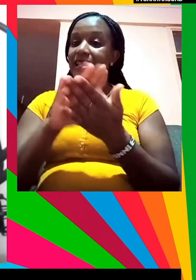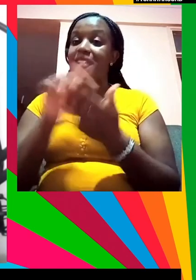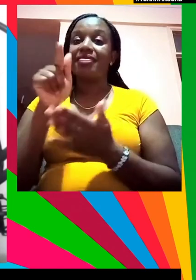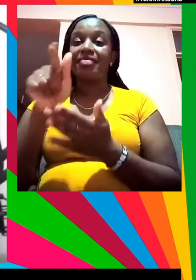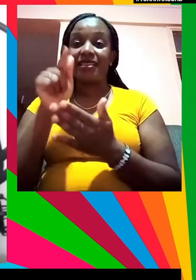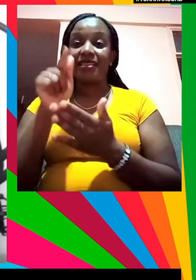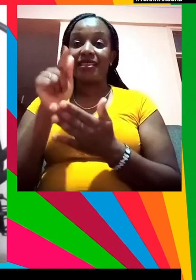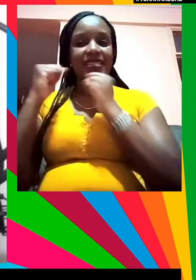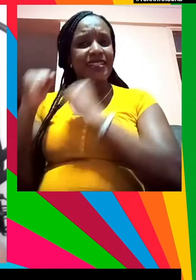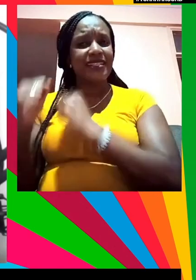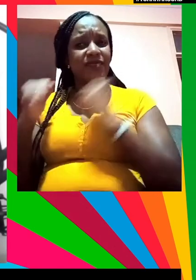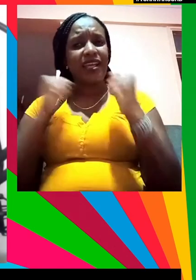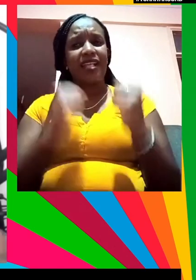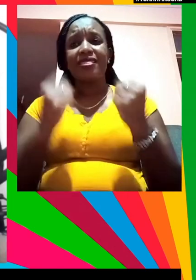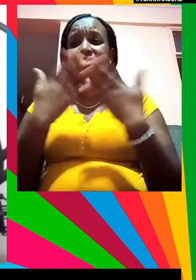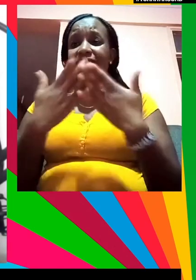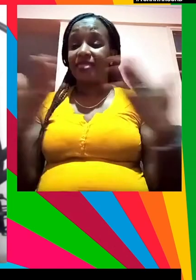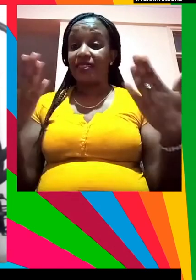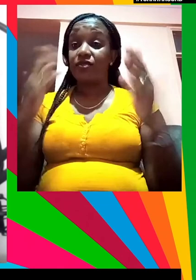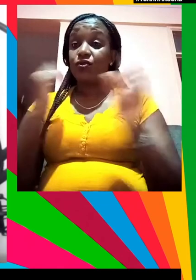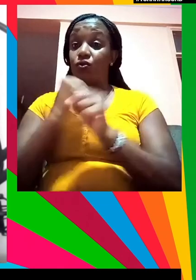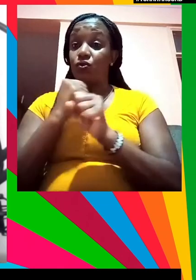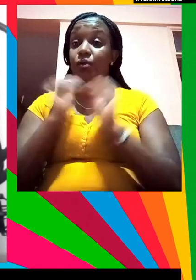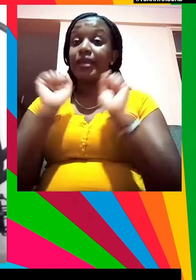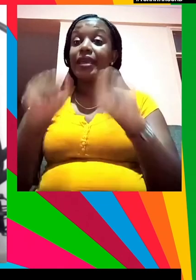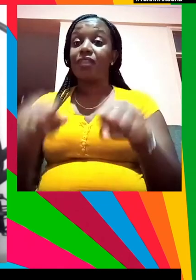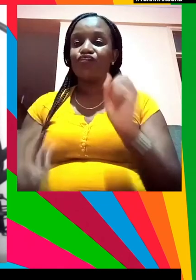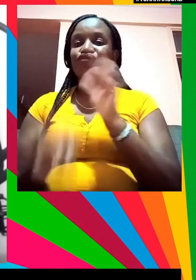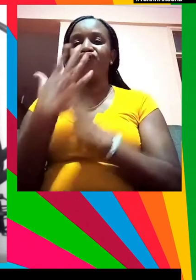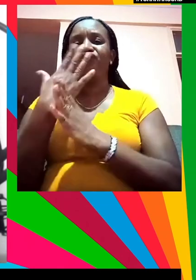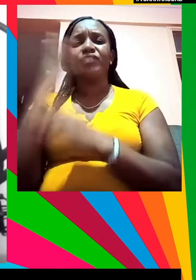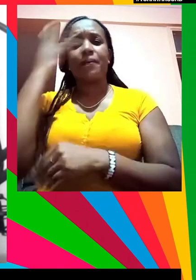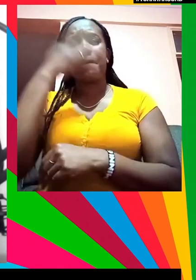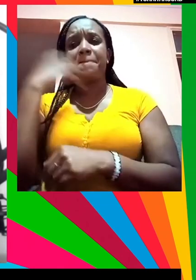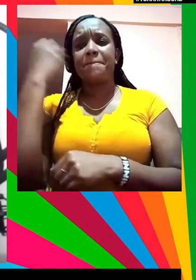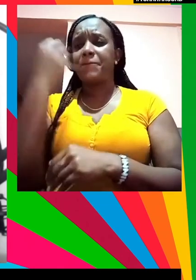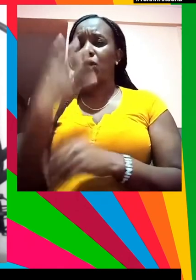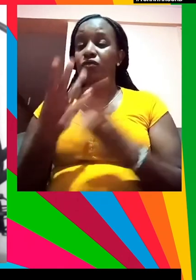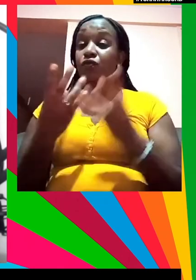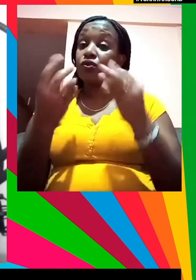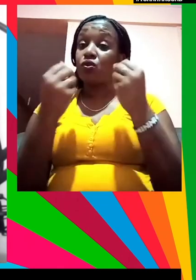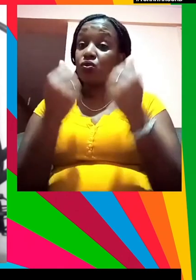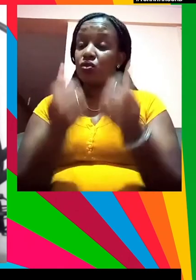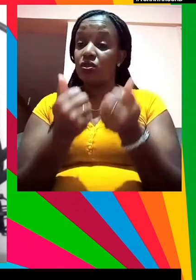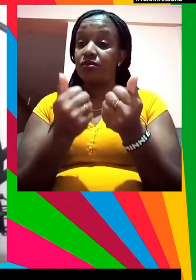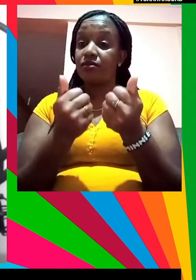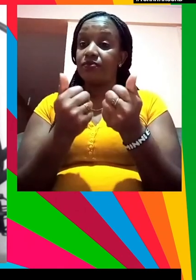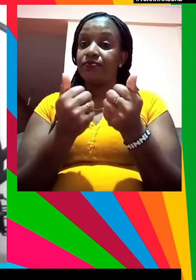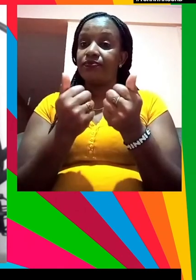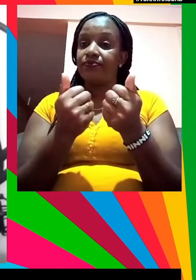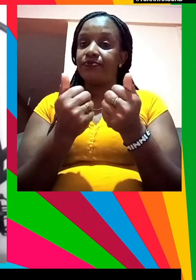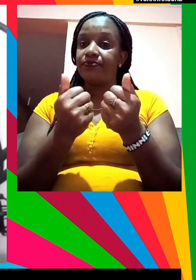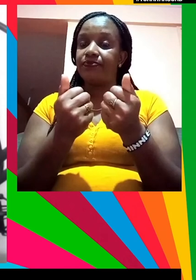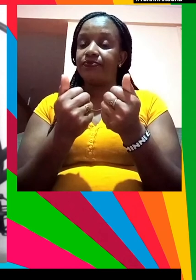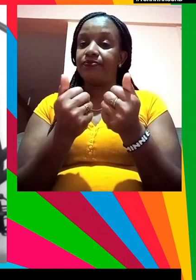difícil quizás y quizás podamos tener soluciones fantásticas hay soluciones que a